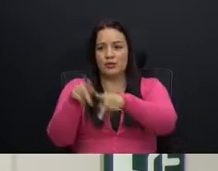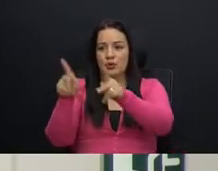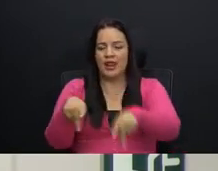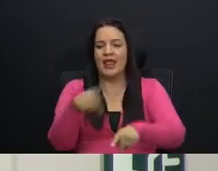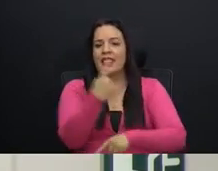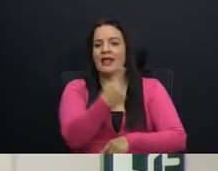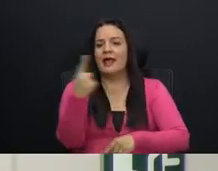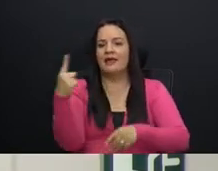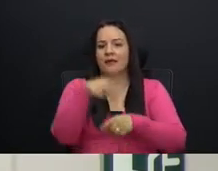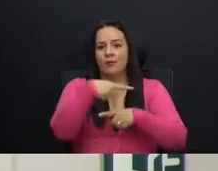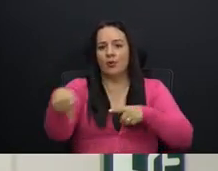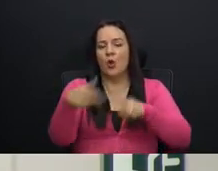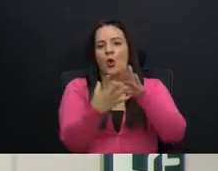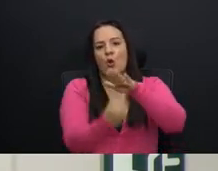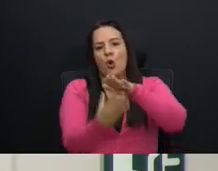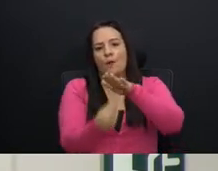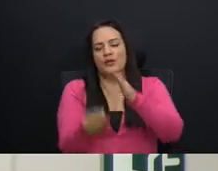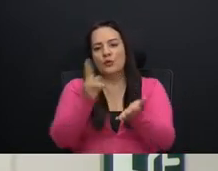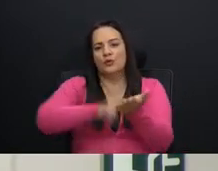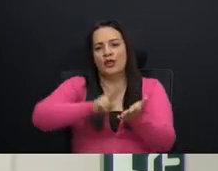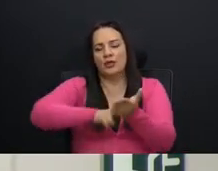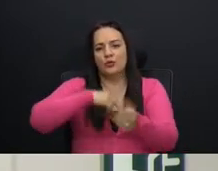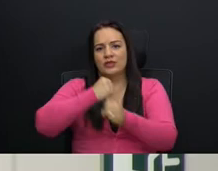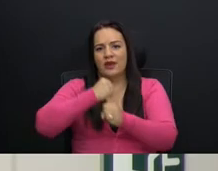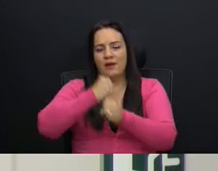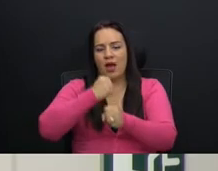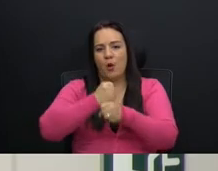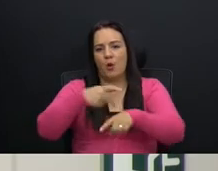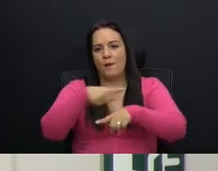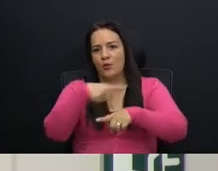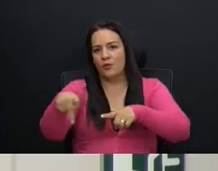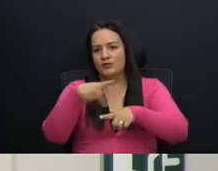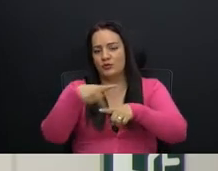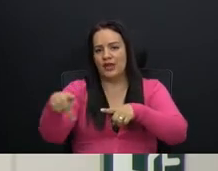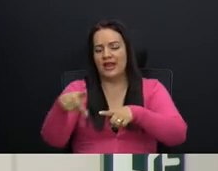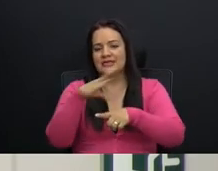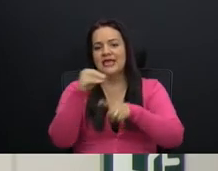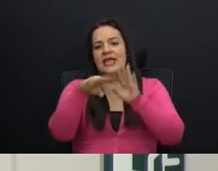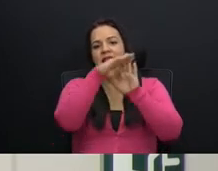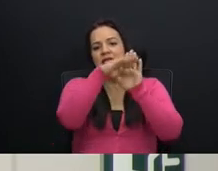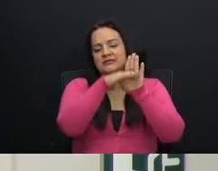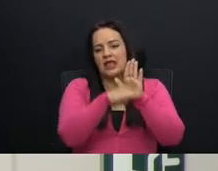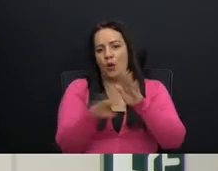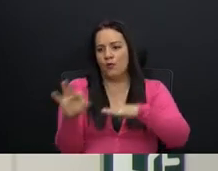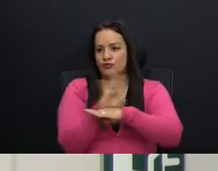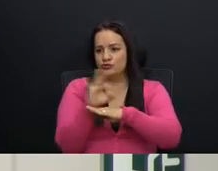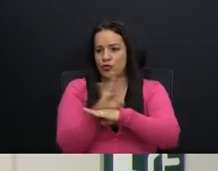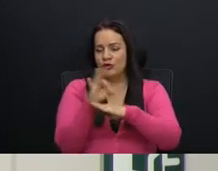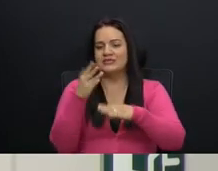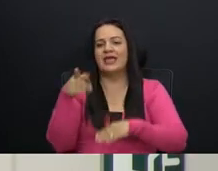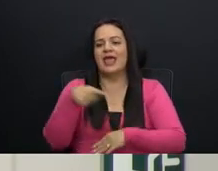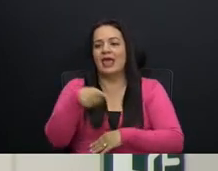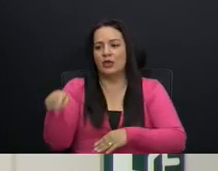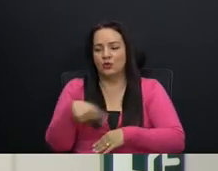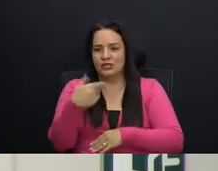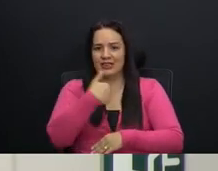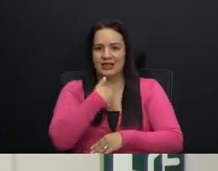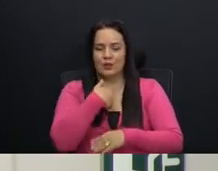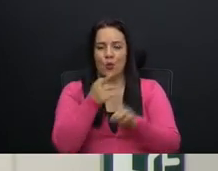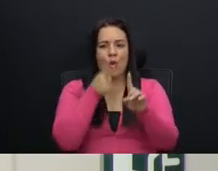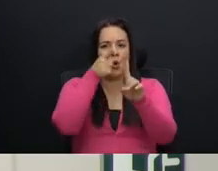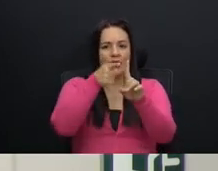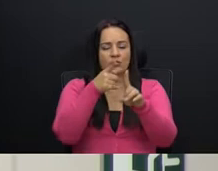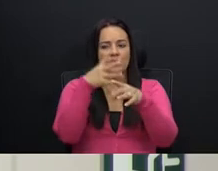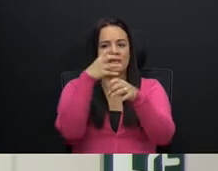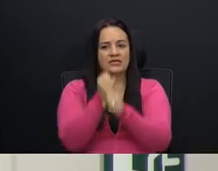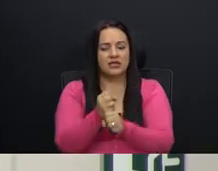profesionales, copias de los contratos de trabajo de estos profesionales, listado de funciones que han tenido, objetivos con los que